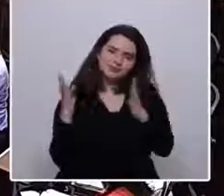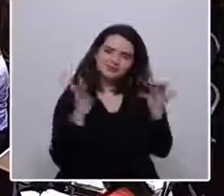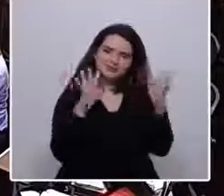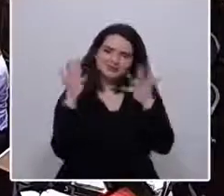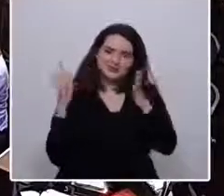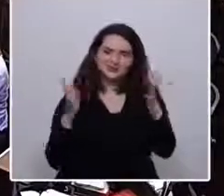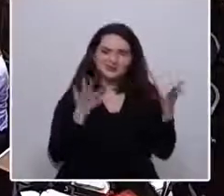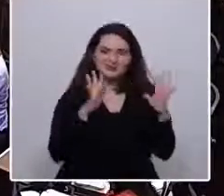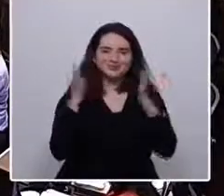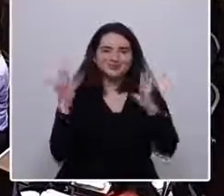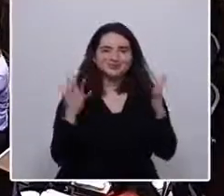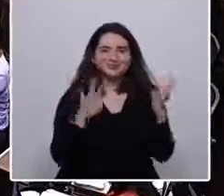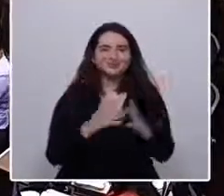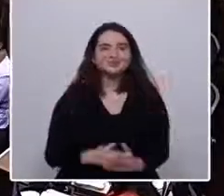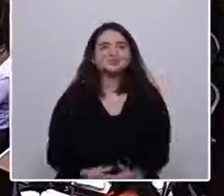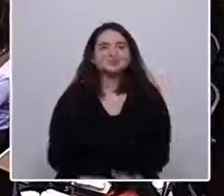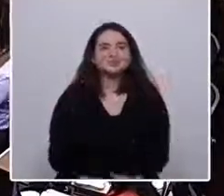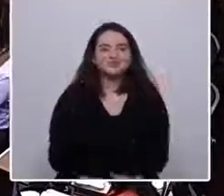Aplausos. Aplausos. Aplausos. Aplausos.